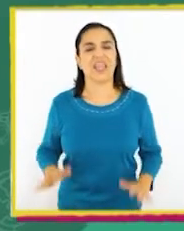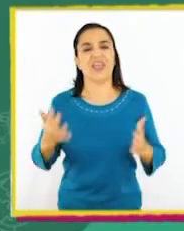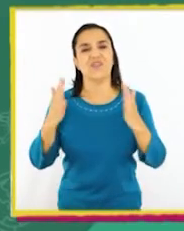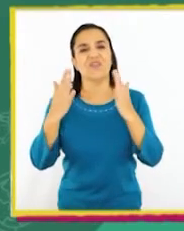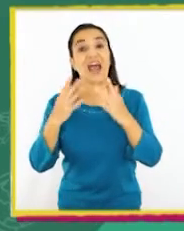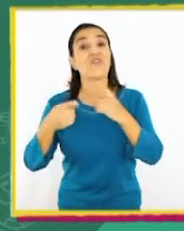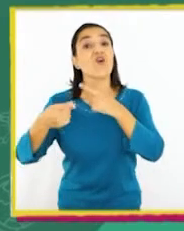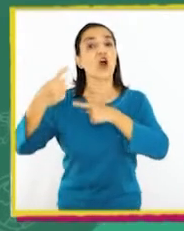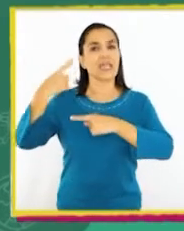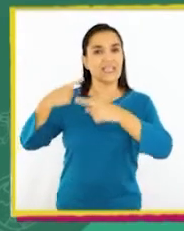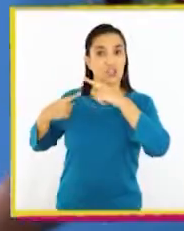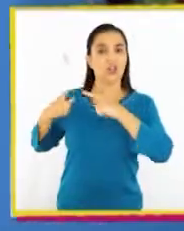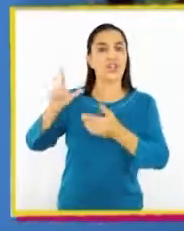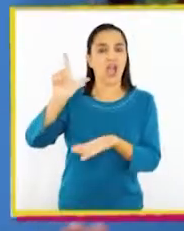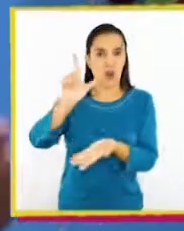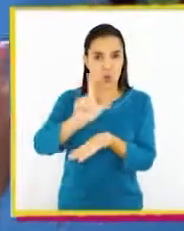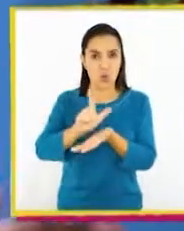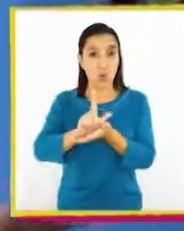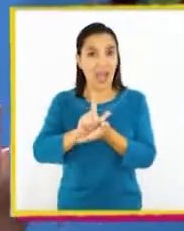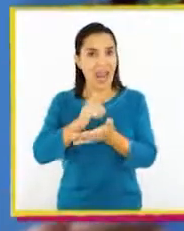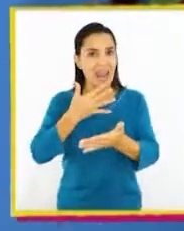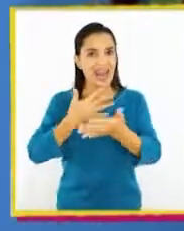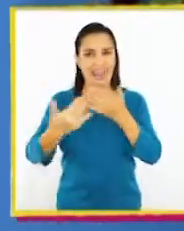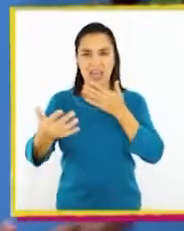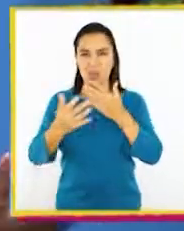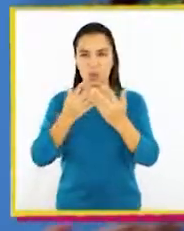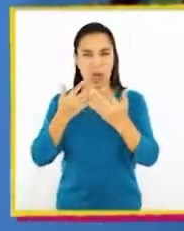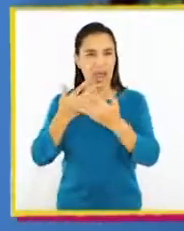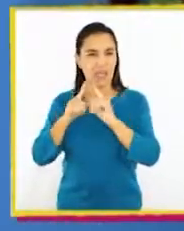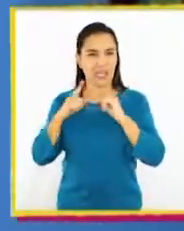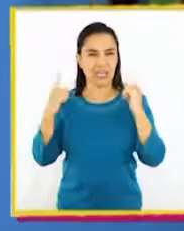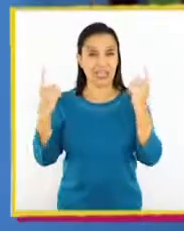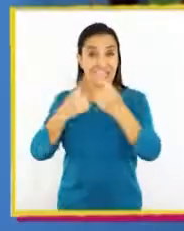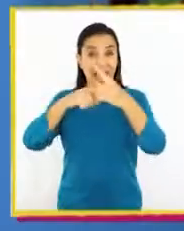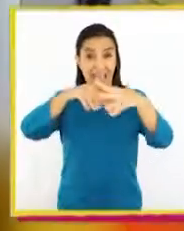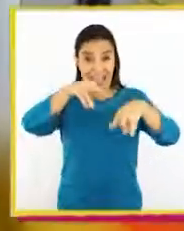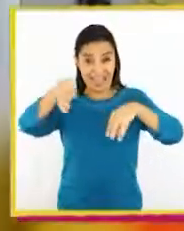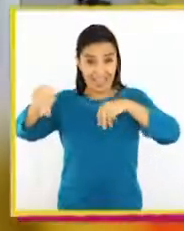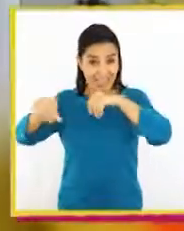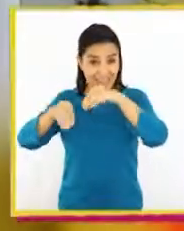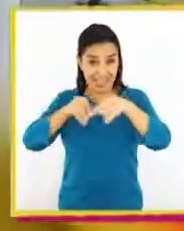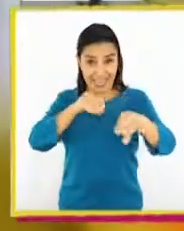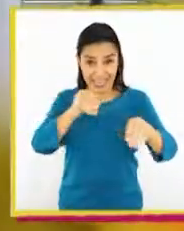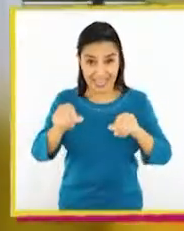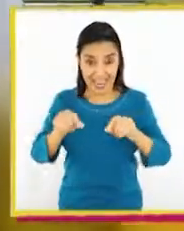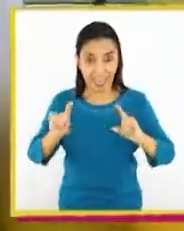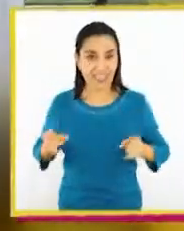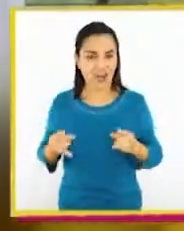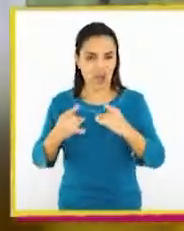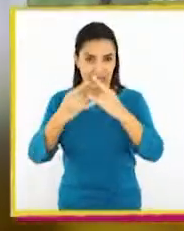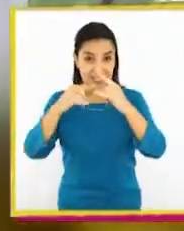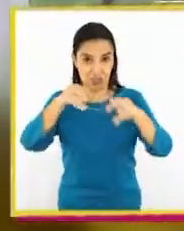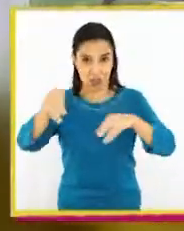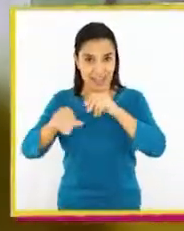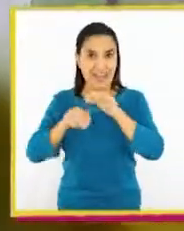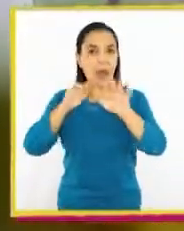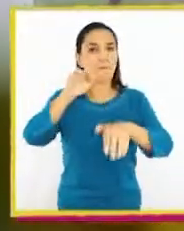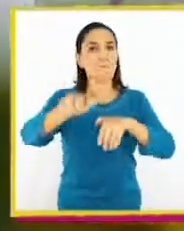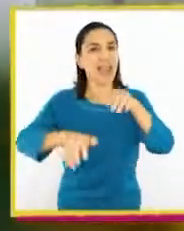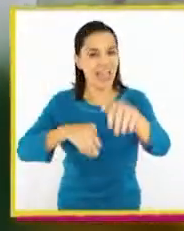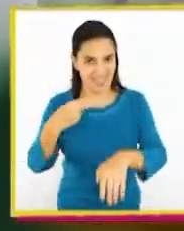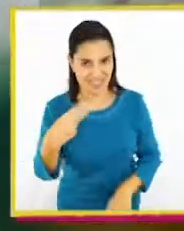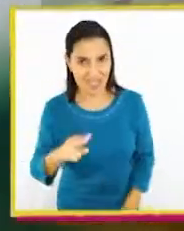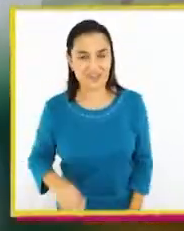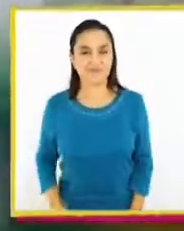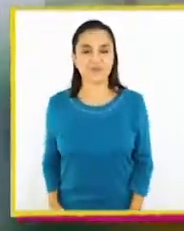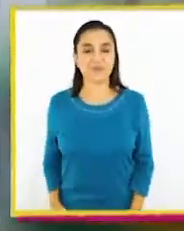¡Bravo! La historia de un lugar de la naturaleza, de la arena, de los castillos de arena en la playa.